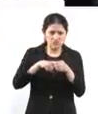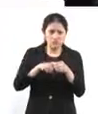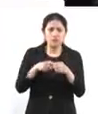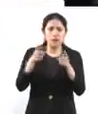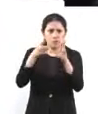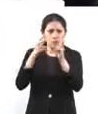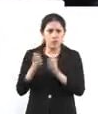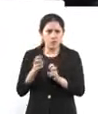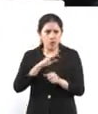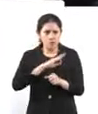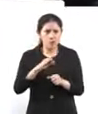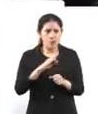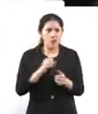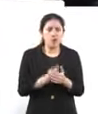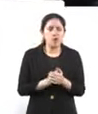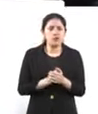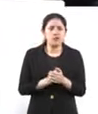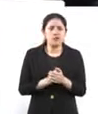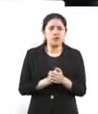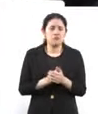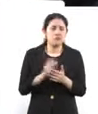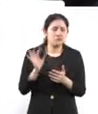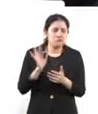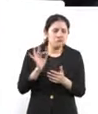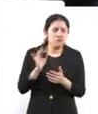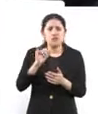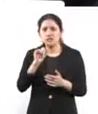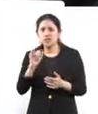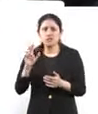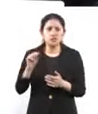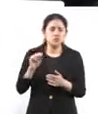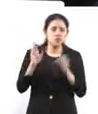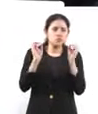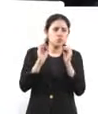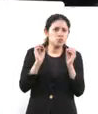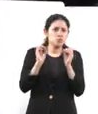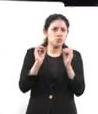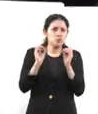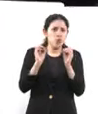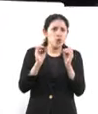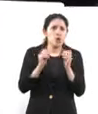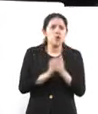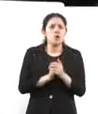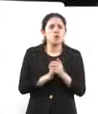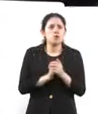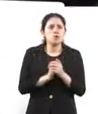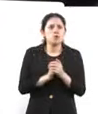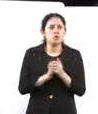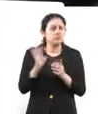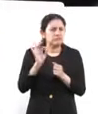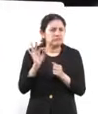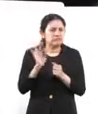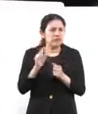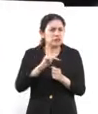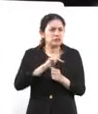la pregunta es que para muchos… También se van a poder promocionar